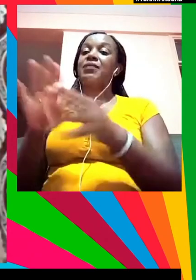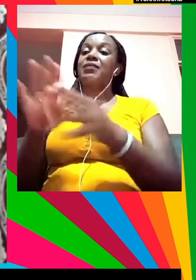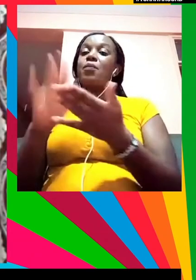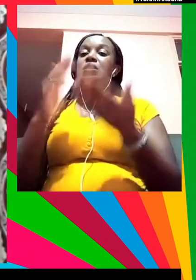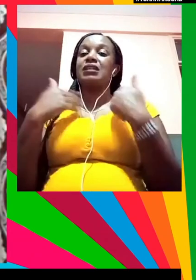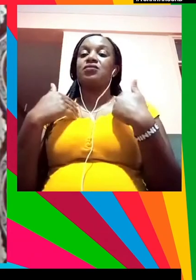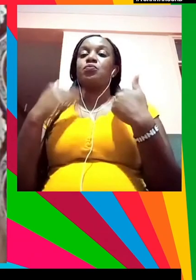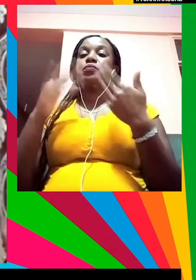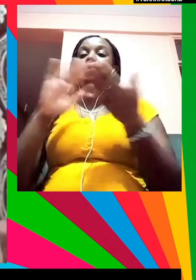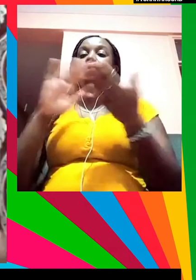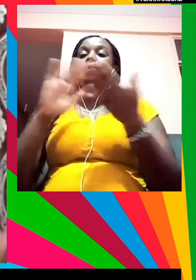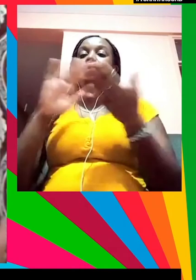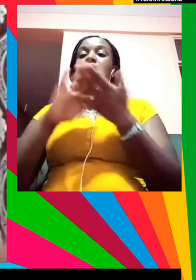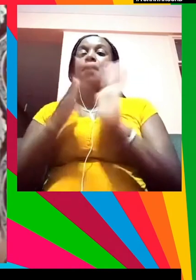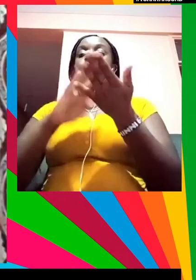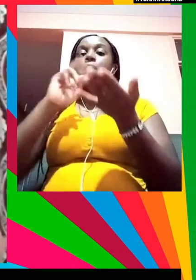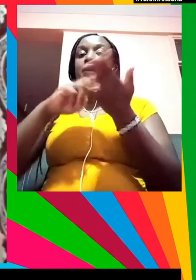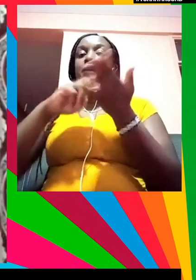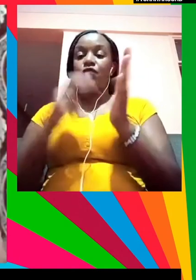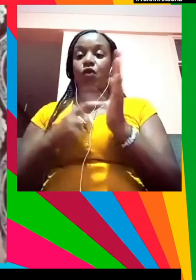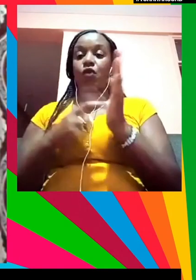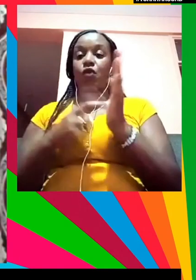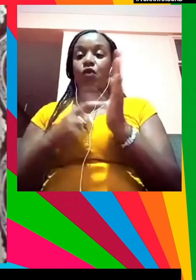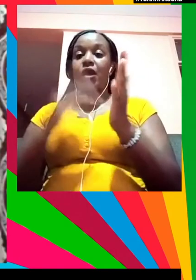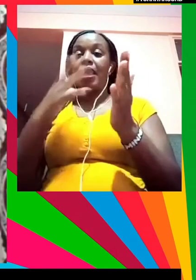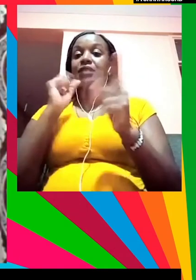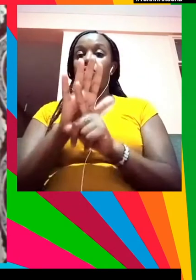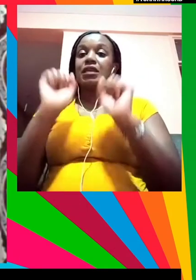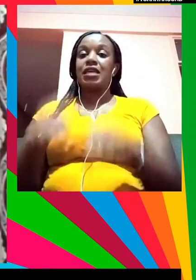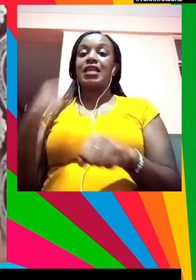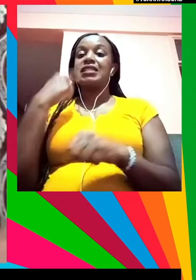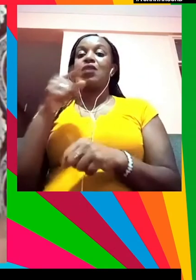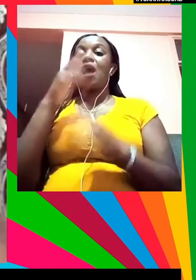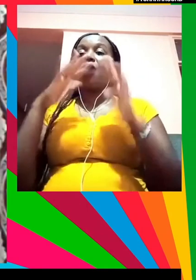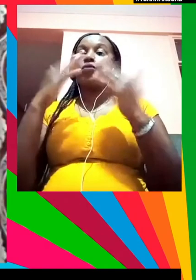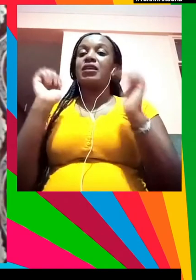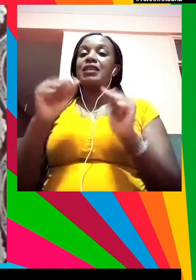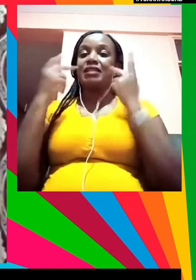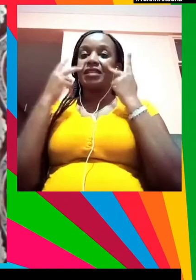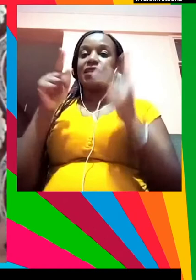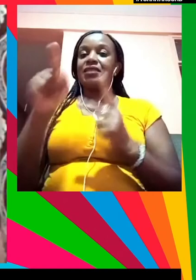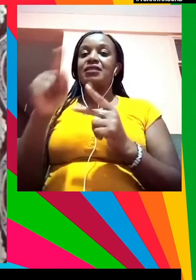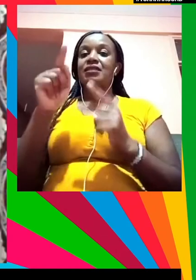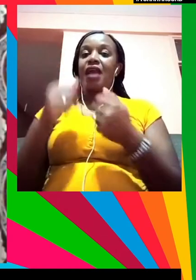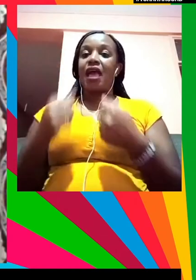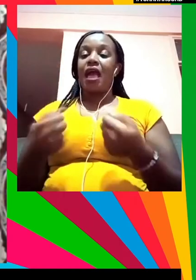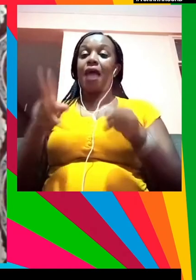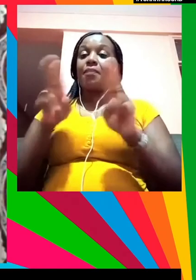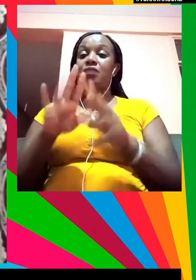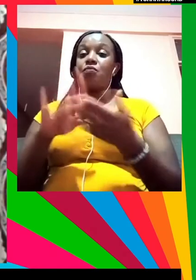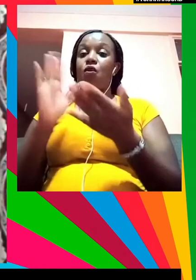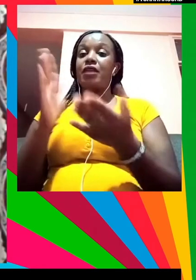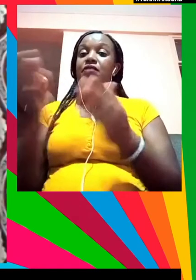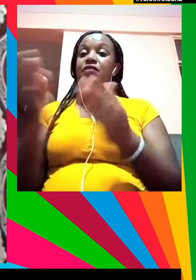significativo y así vemos que esto va a ocurrir más y sobre todo veo que hemos de